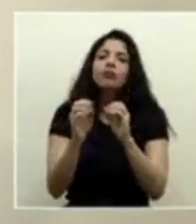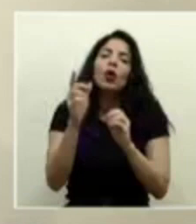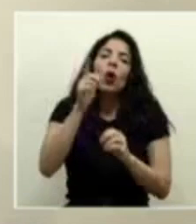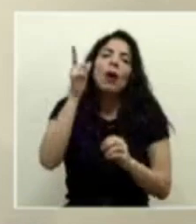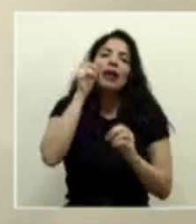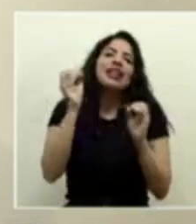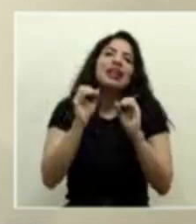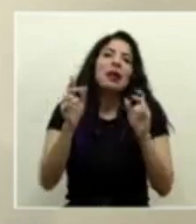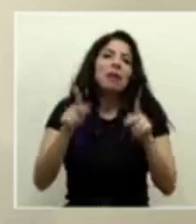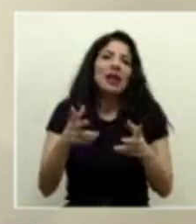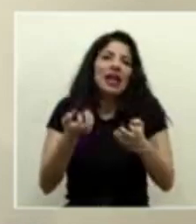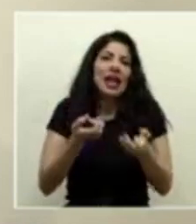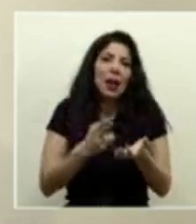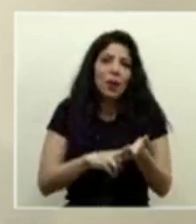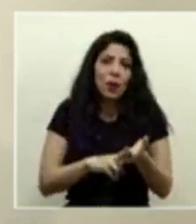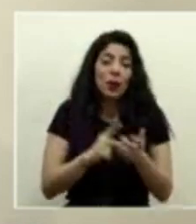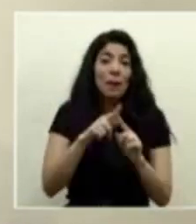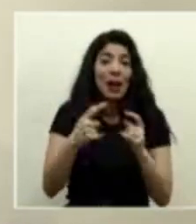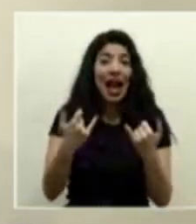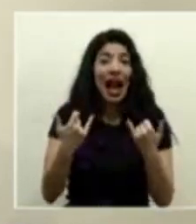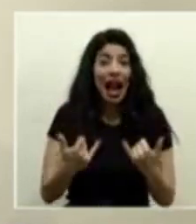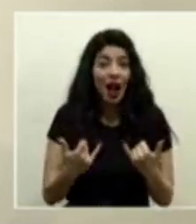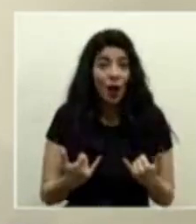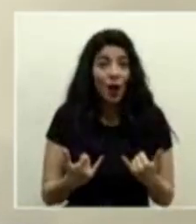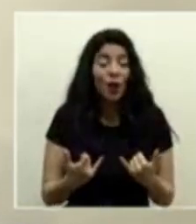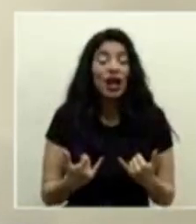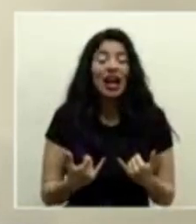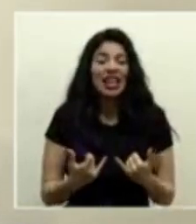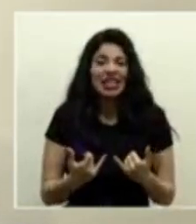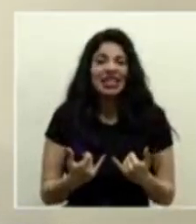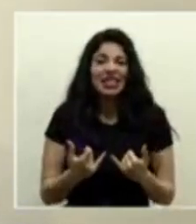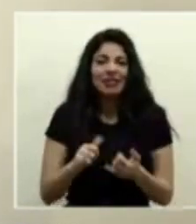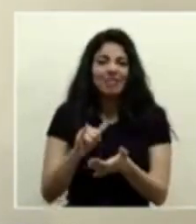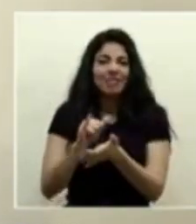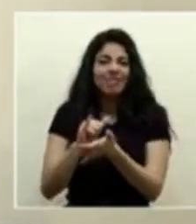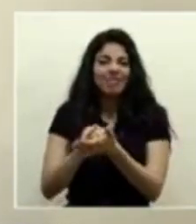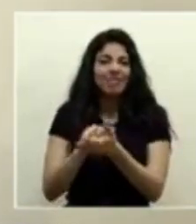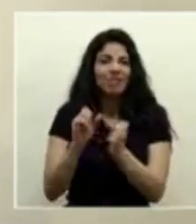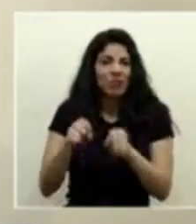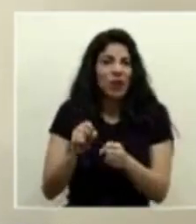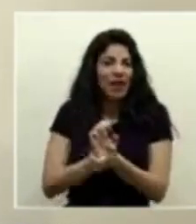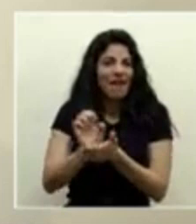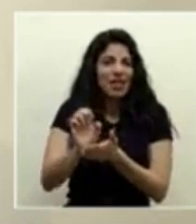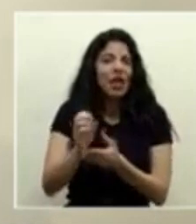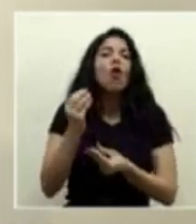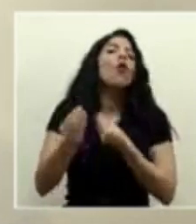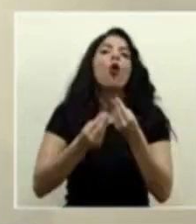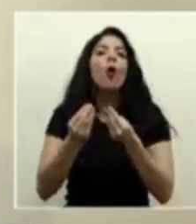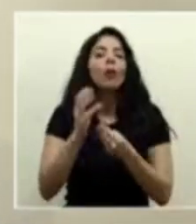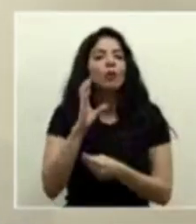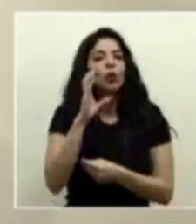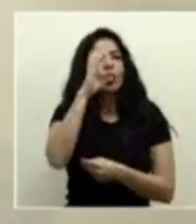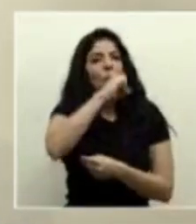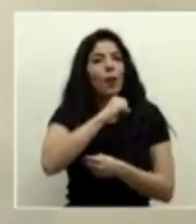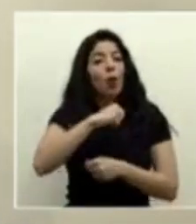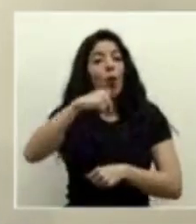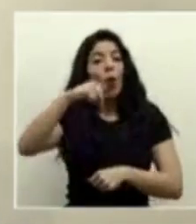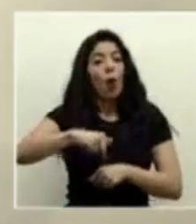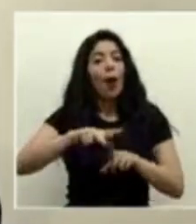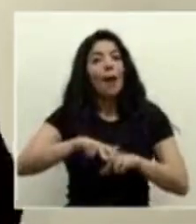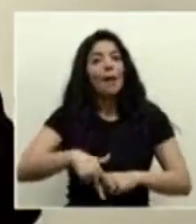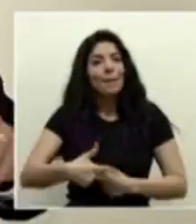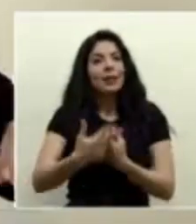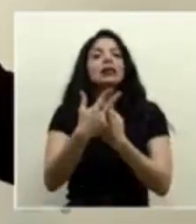quiere someterse a una multa pero en este momento pues eso podemos evitarlo justamente teniendo en cuenta que a partir de hoy